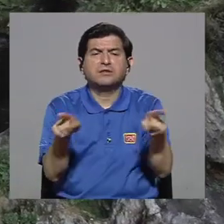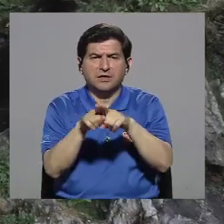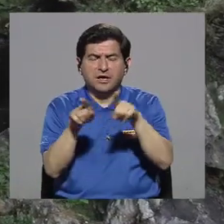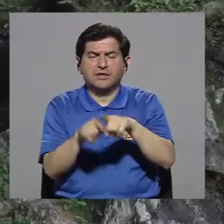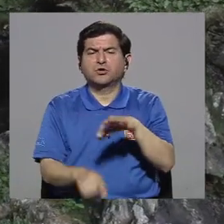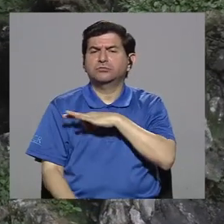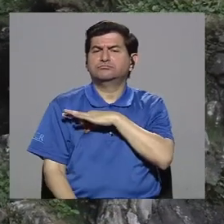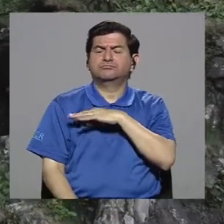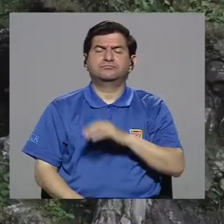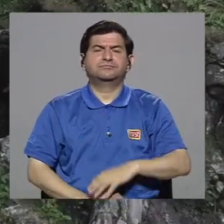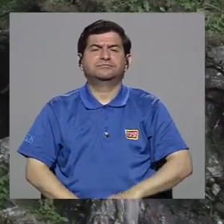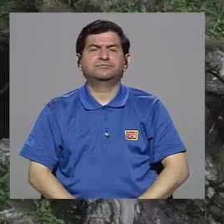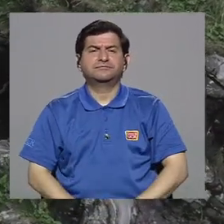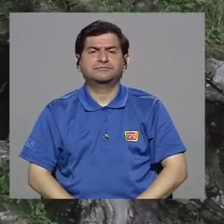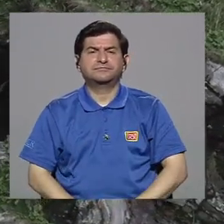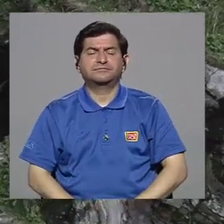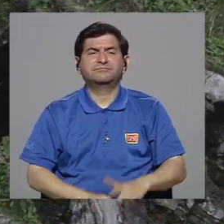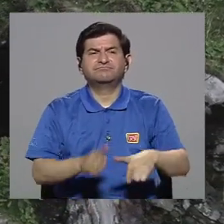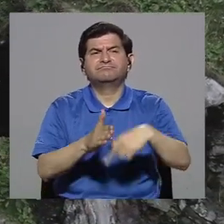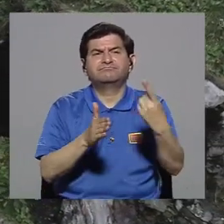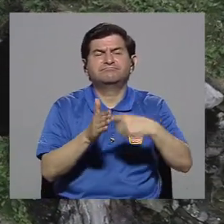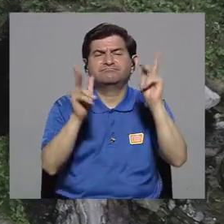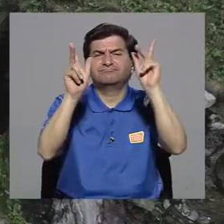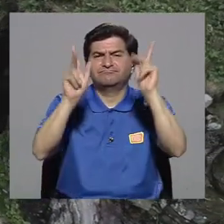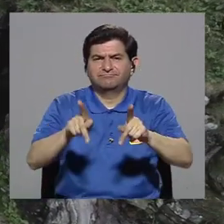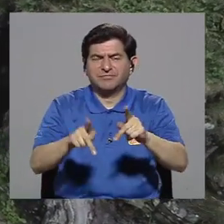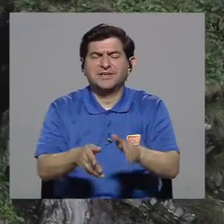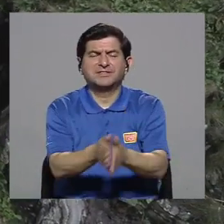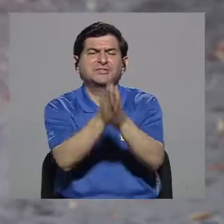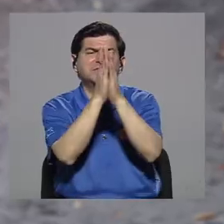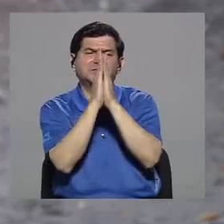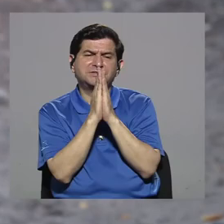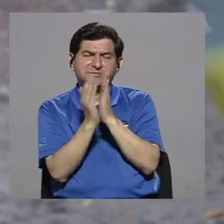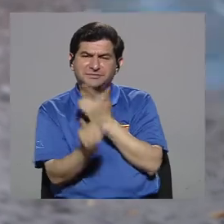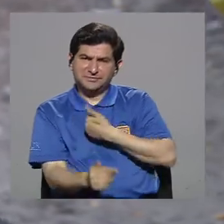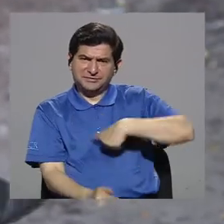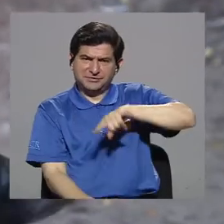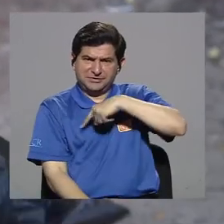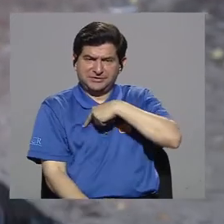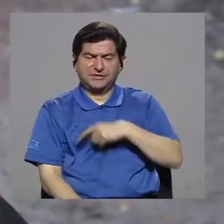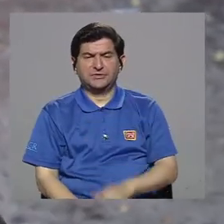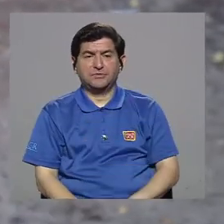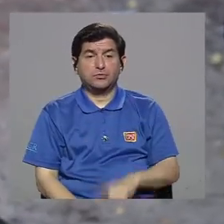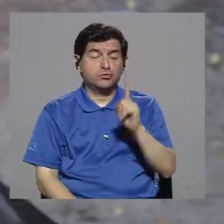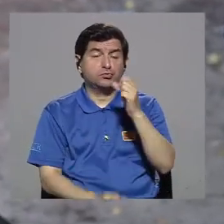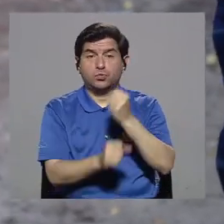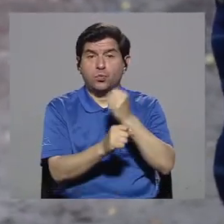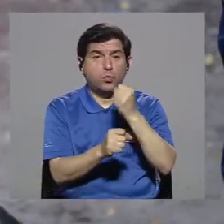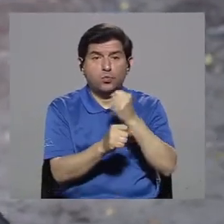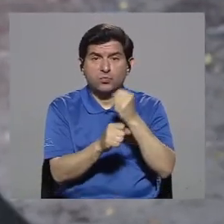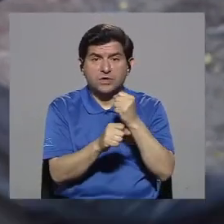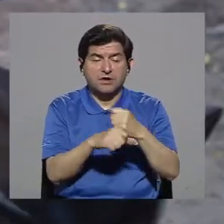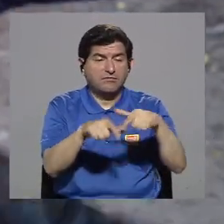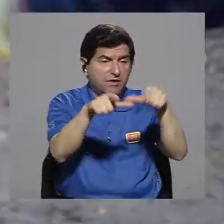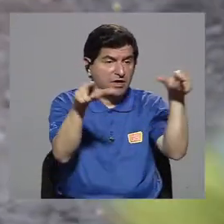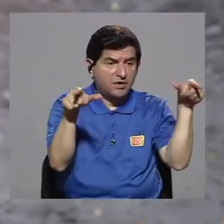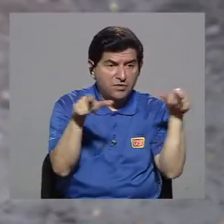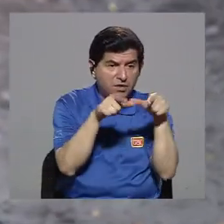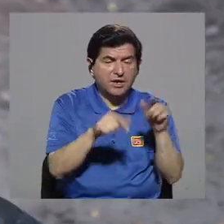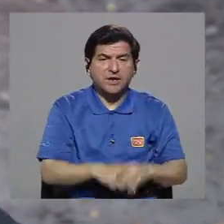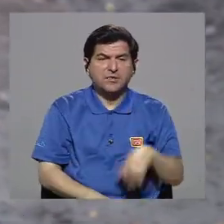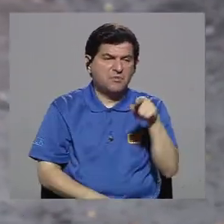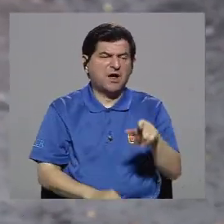Entonces, en algunos casos las personas nos solicitaban hacer algún trabajo sobre las zonas en las que se depositaban